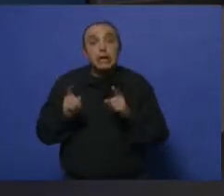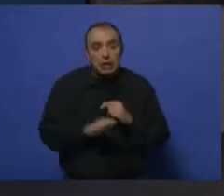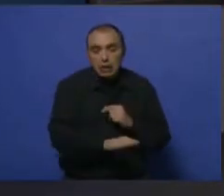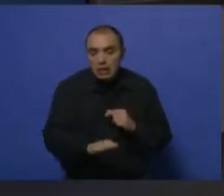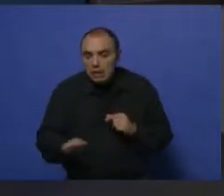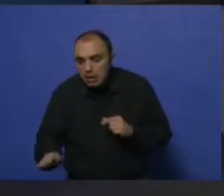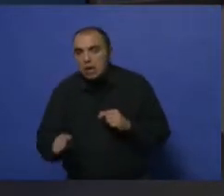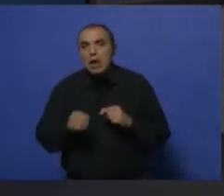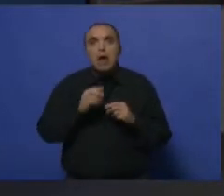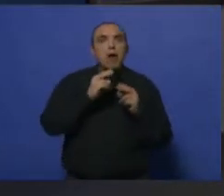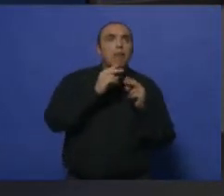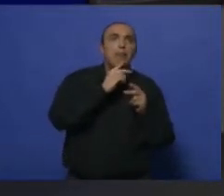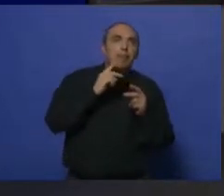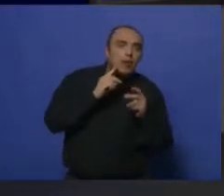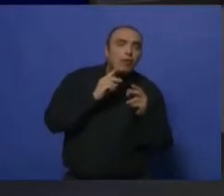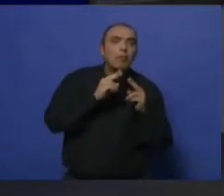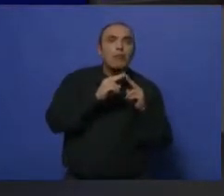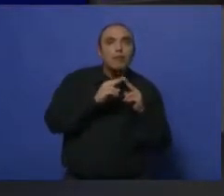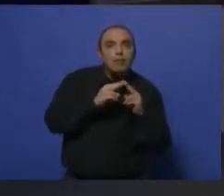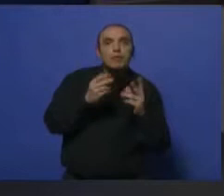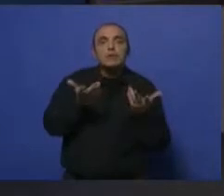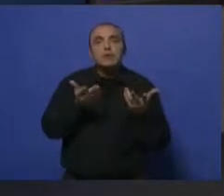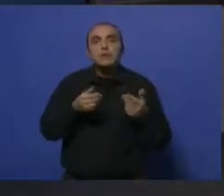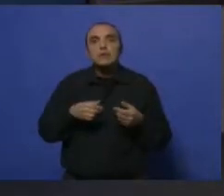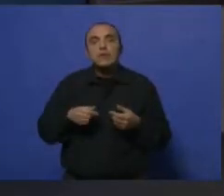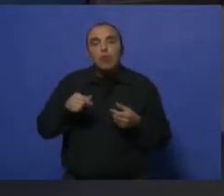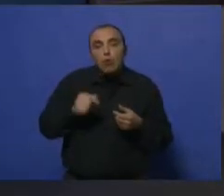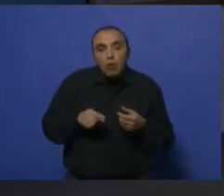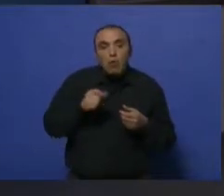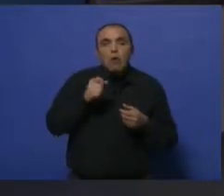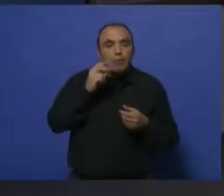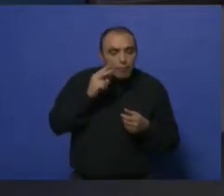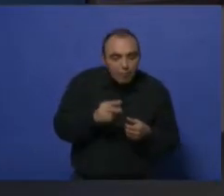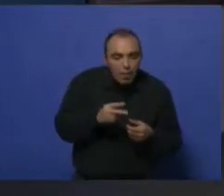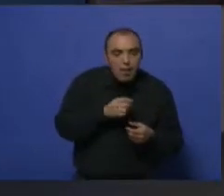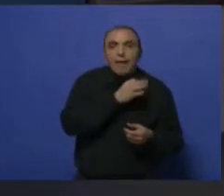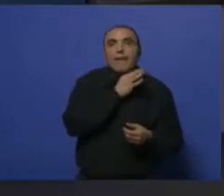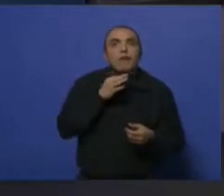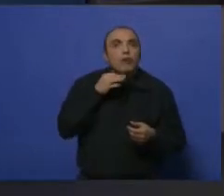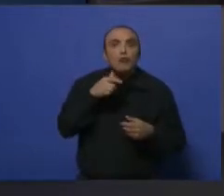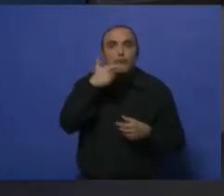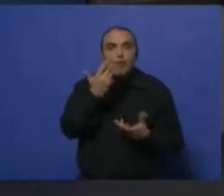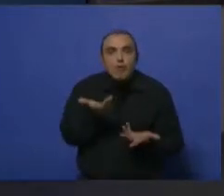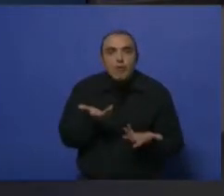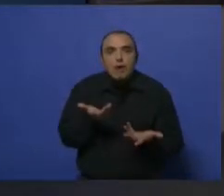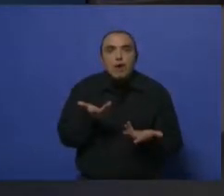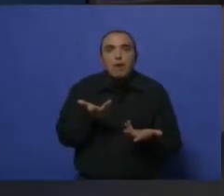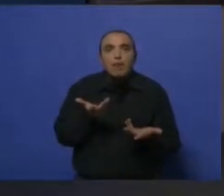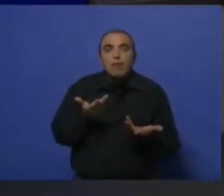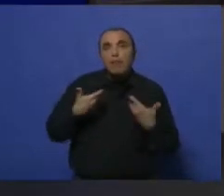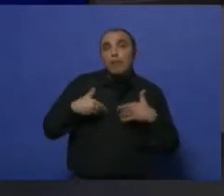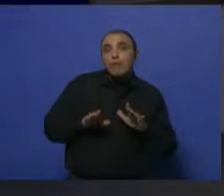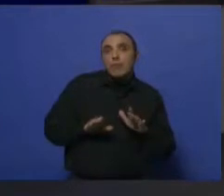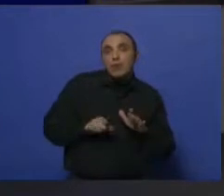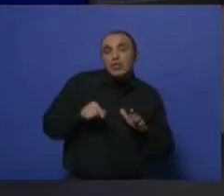Te levanta fiebre hoy a la noche, le mirás la garganta, la tiene un poco roja. Lo que podría ser una angina habitual, obviamente nos